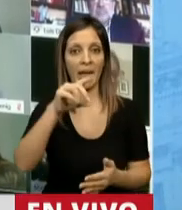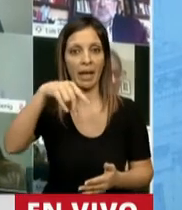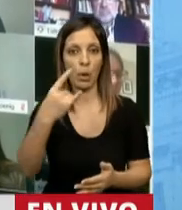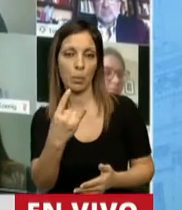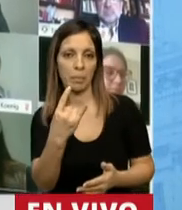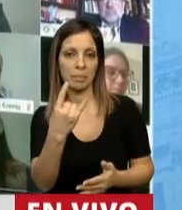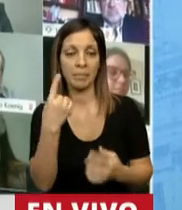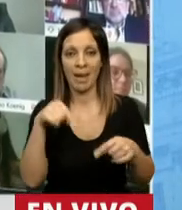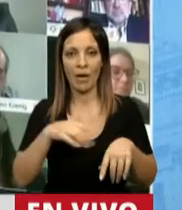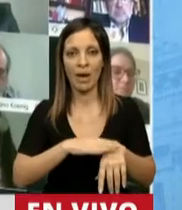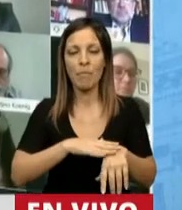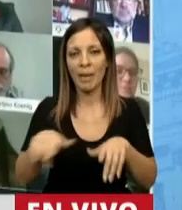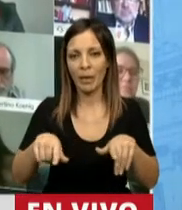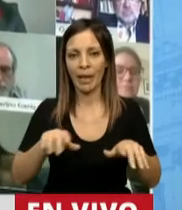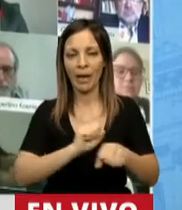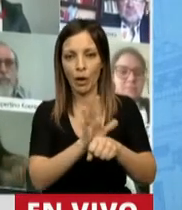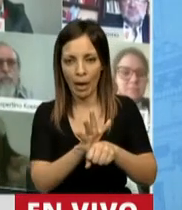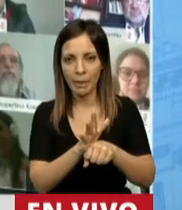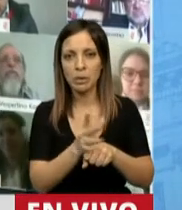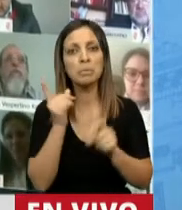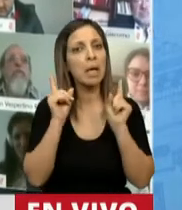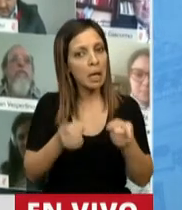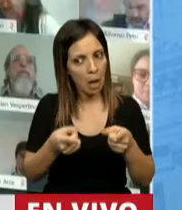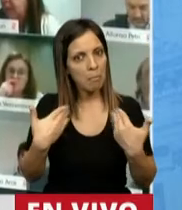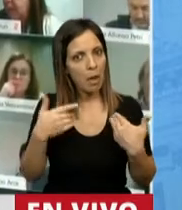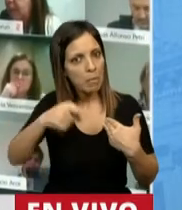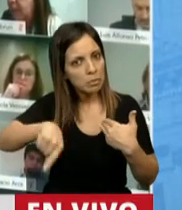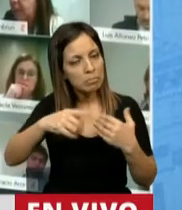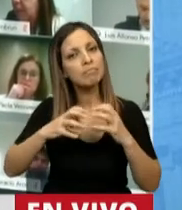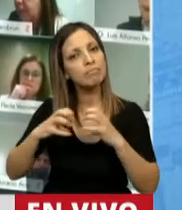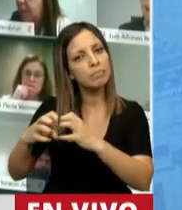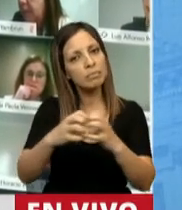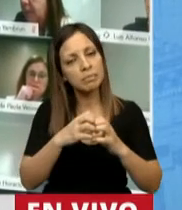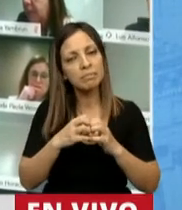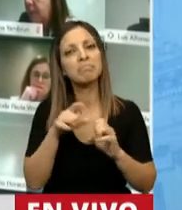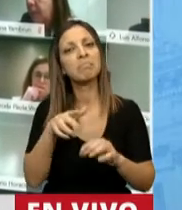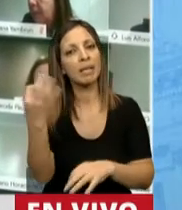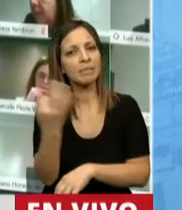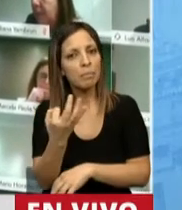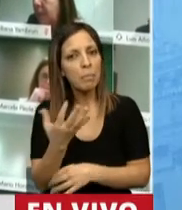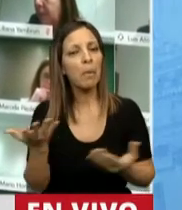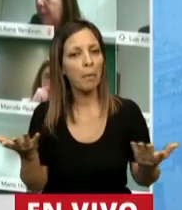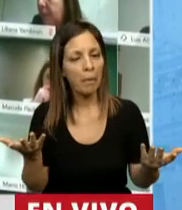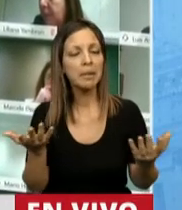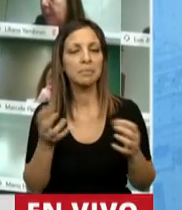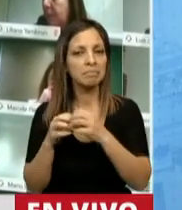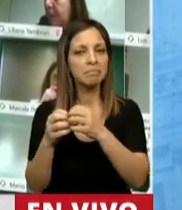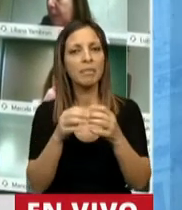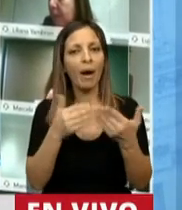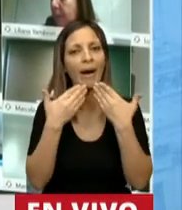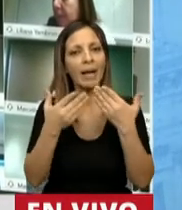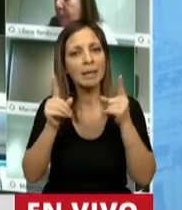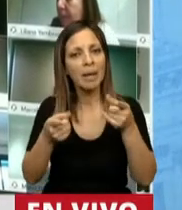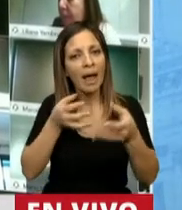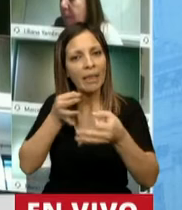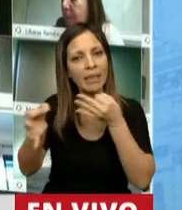el marco de esta pandemia que nos azotra. Sin embargo, lo estamos discutiendo aquí, lo estamos discutiendo en el Congreso, y eso también parte del diálogo que